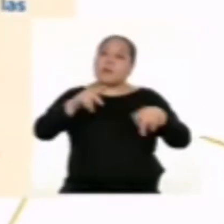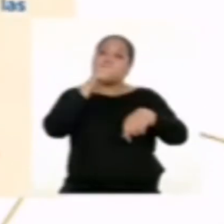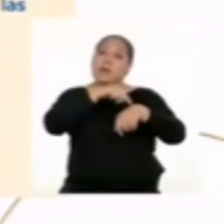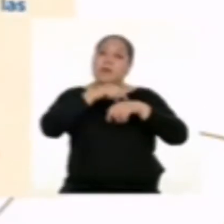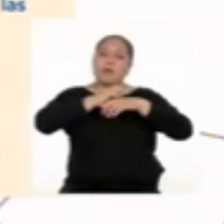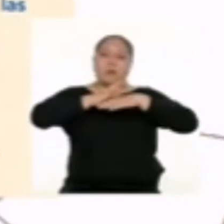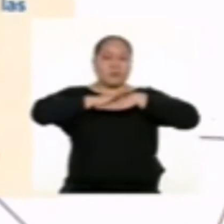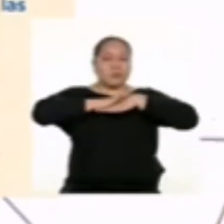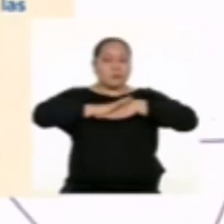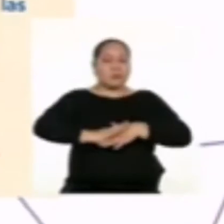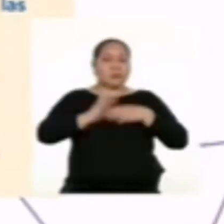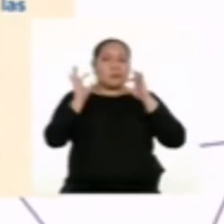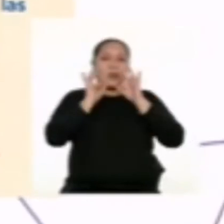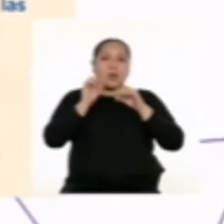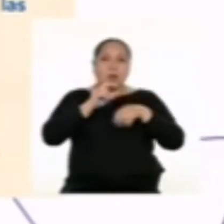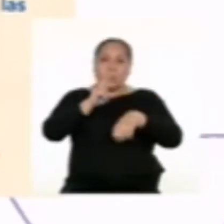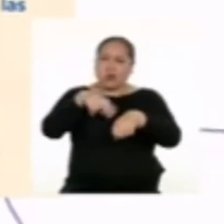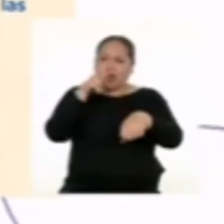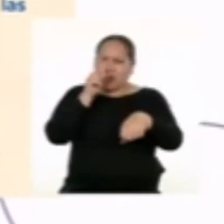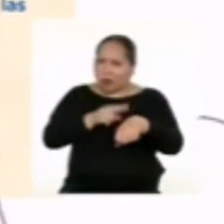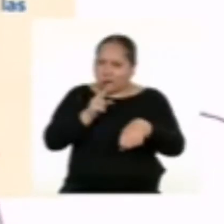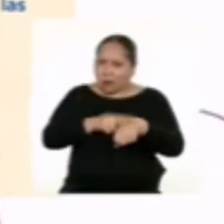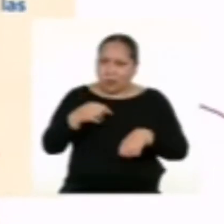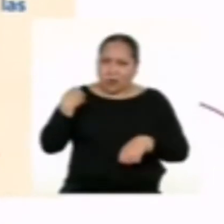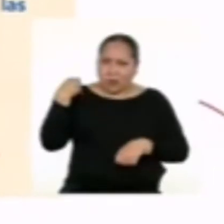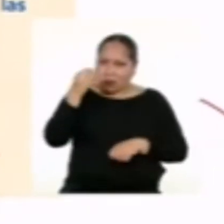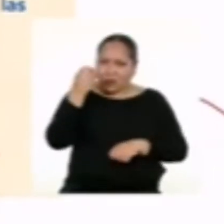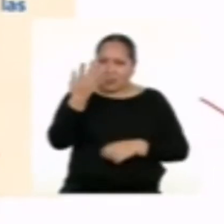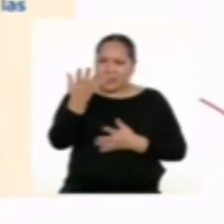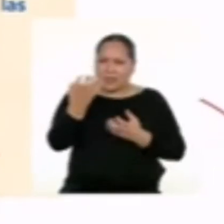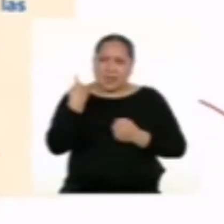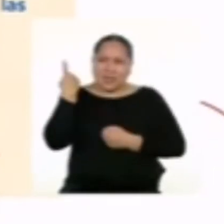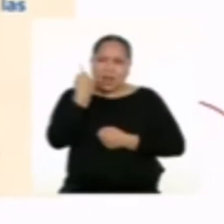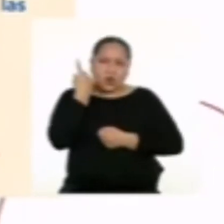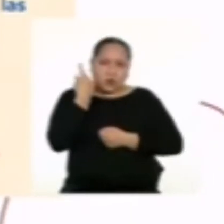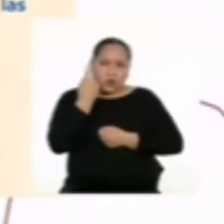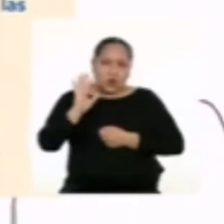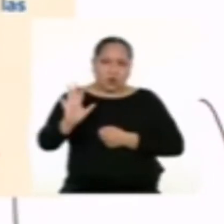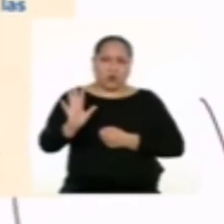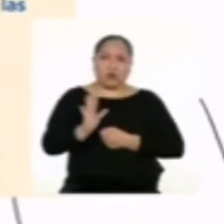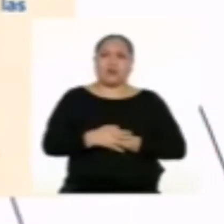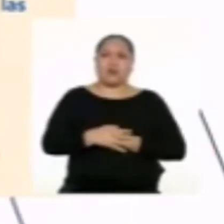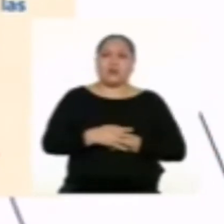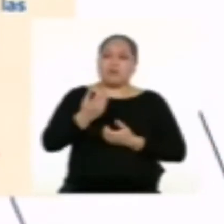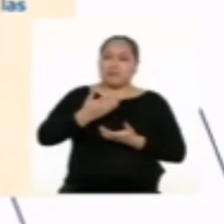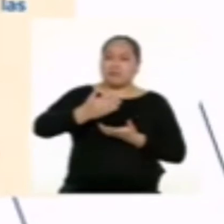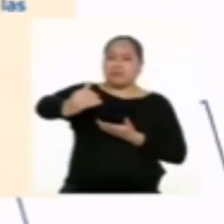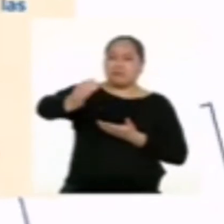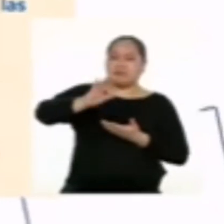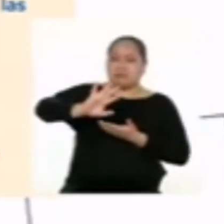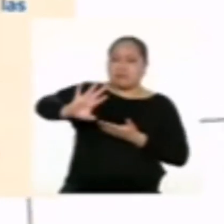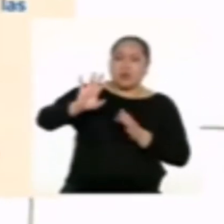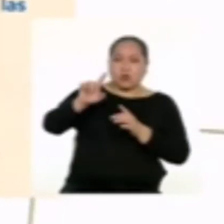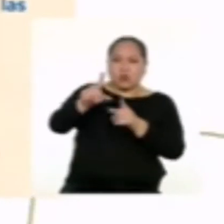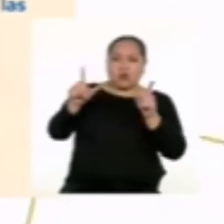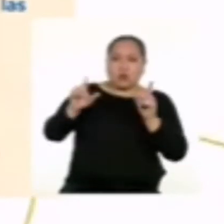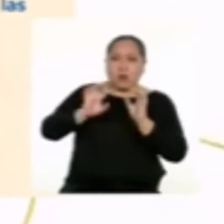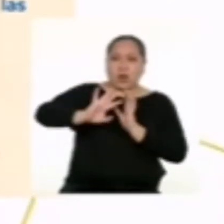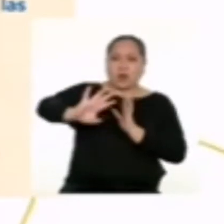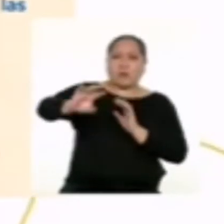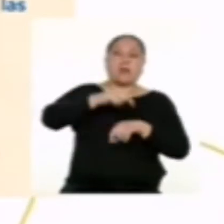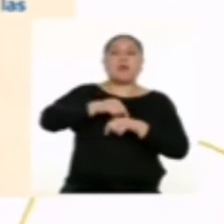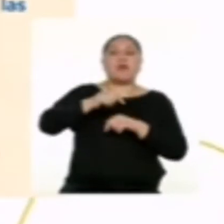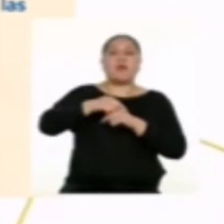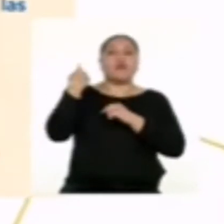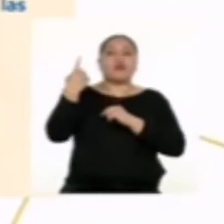Es normal que los adolescentes anhelen privacidad en sus familias. Denles espacio para que tengan tiempo